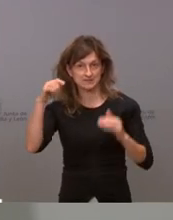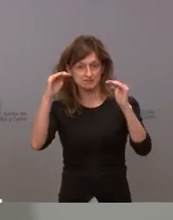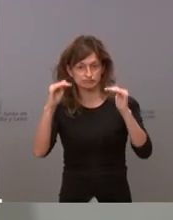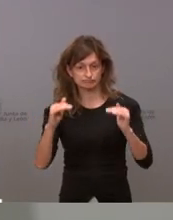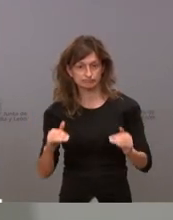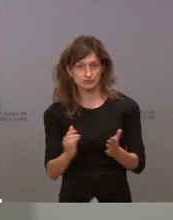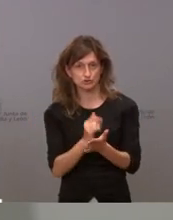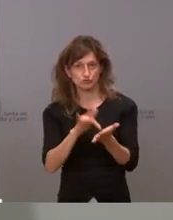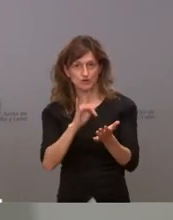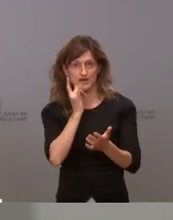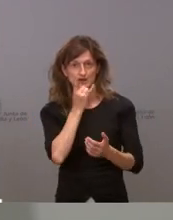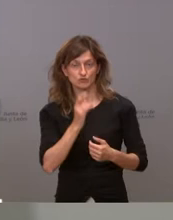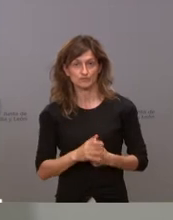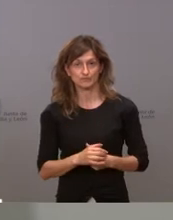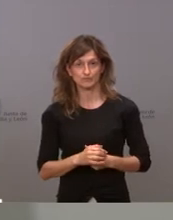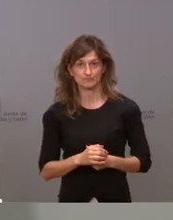todos